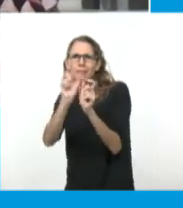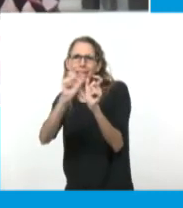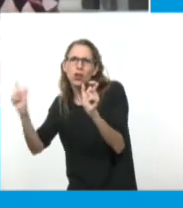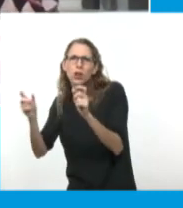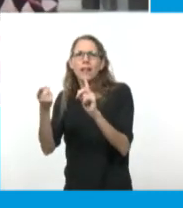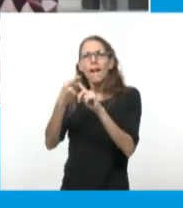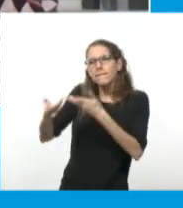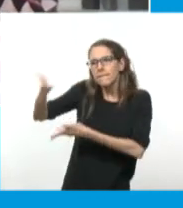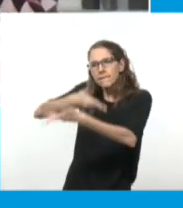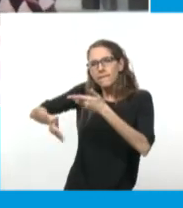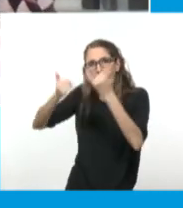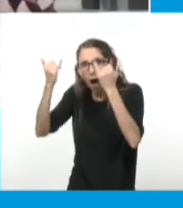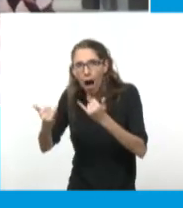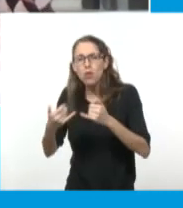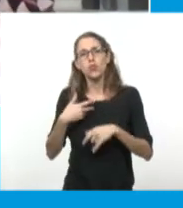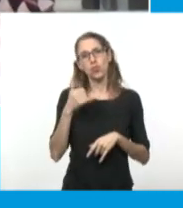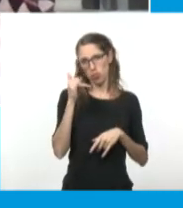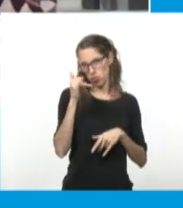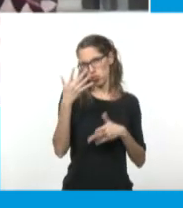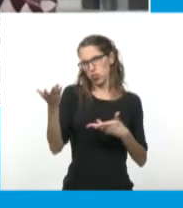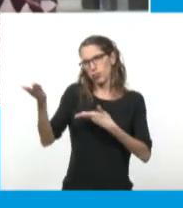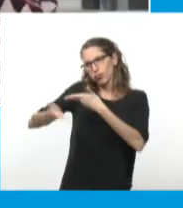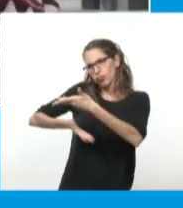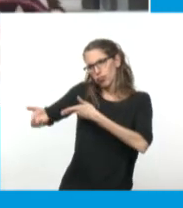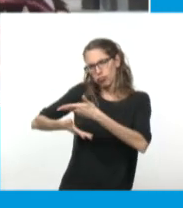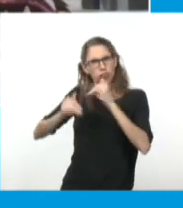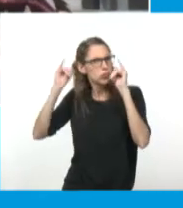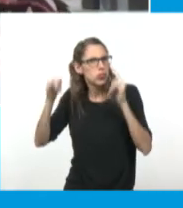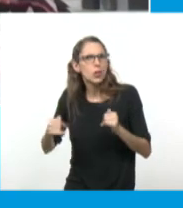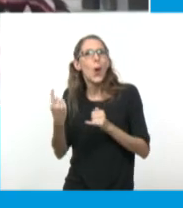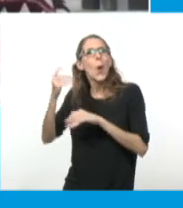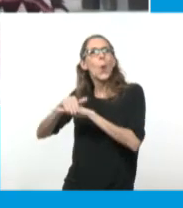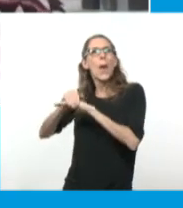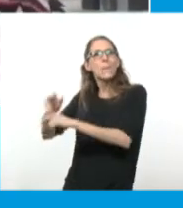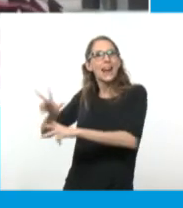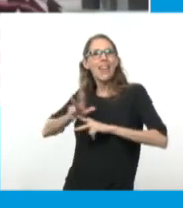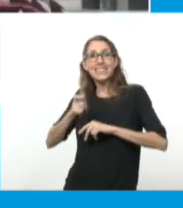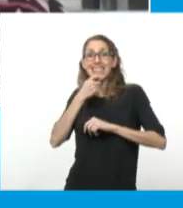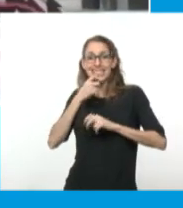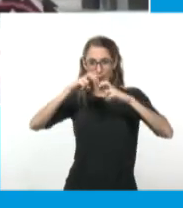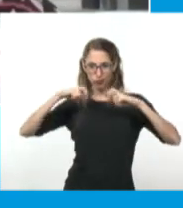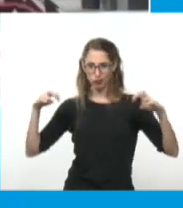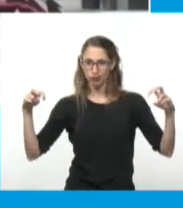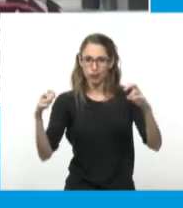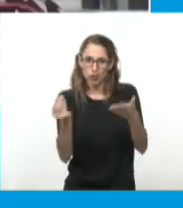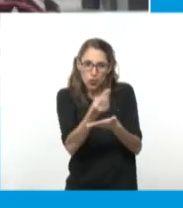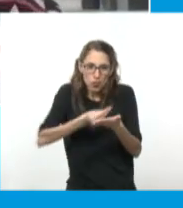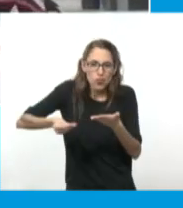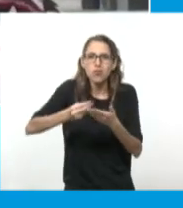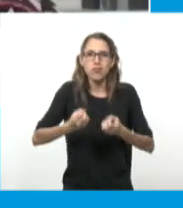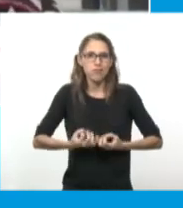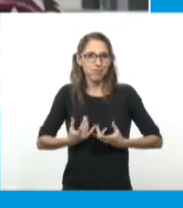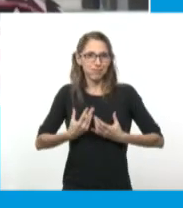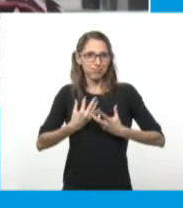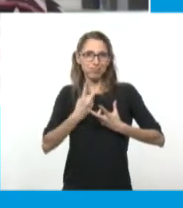Sí, hay trabajo conjunto, hay intercambio, y tengo una amiga que dice que dibujar todos juntos sube la energía chi. Sí, parece que es verdad.